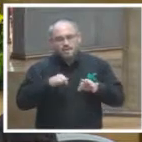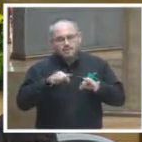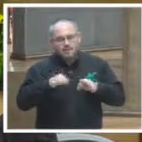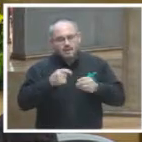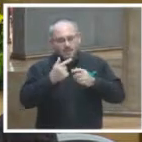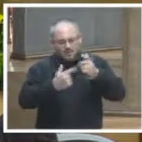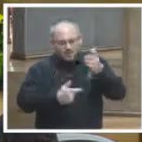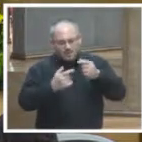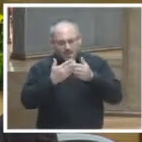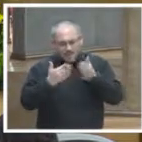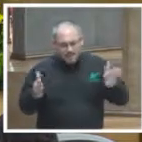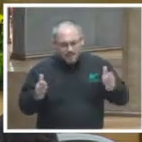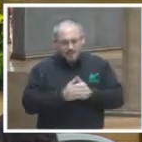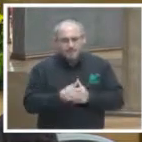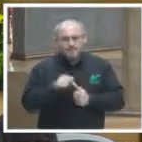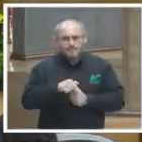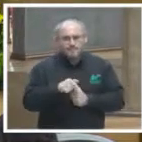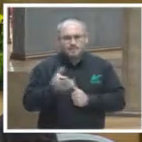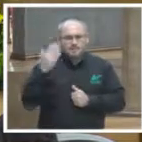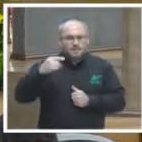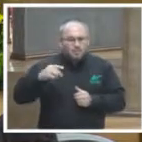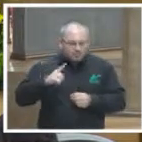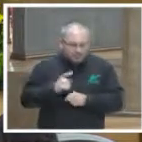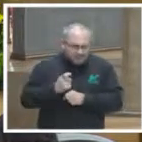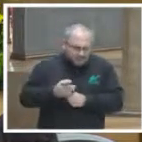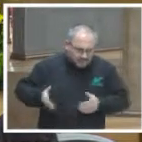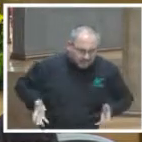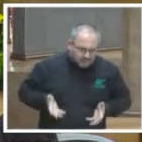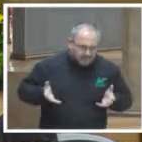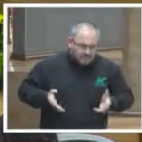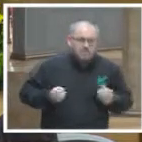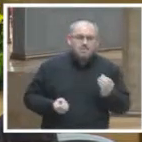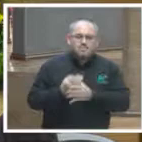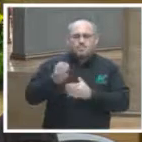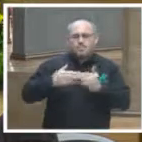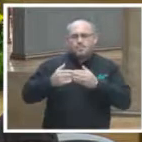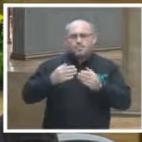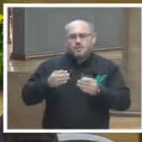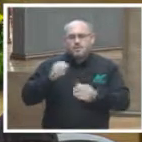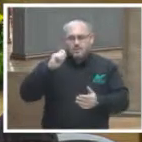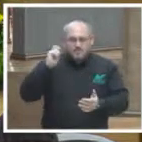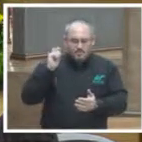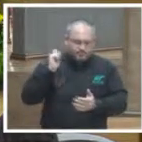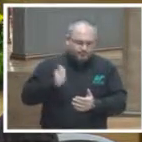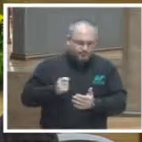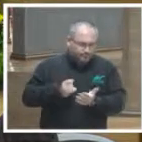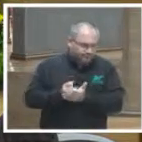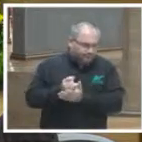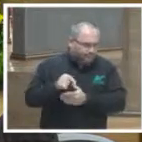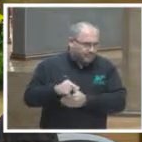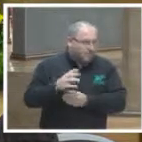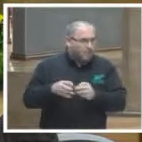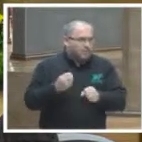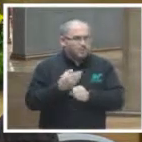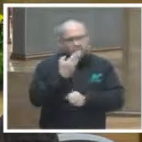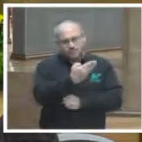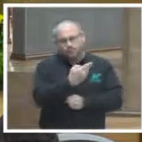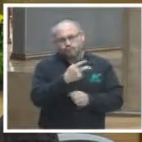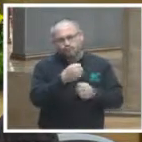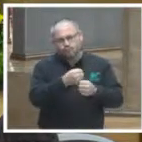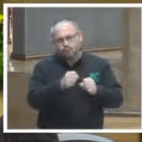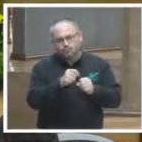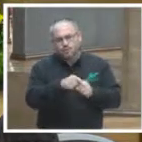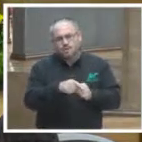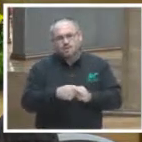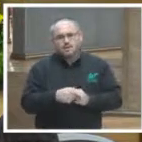de justicia abierta y es uno de los impulsores en la implementación de un nuevo modelo de sentencia ciudadana bienvenido de nuevo a su sala señor magistrado